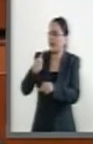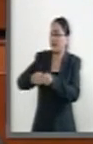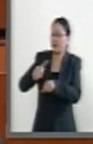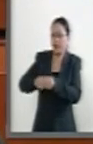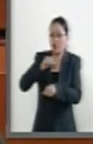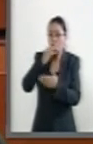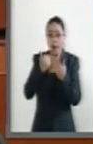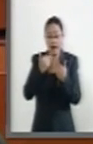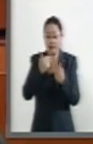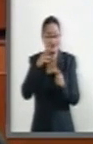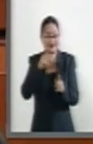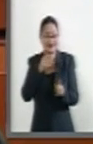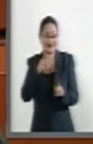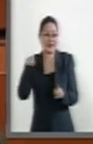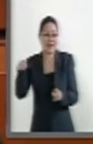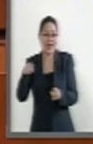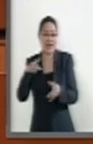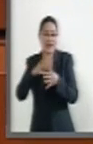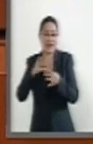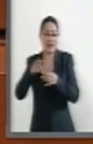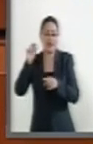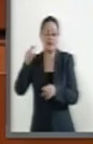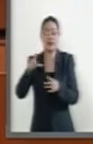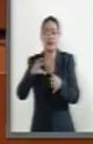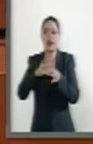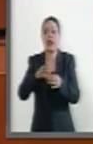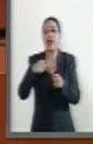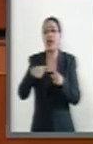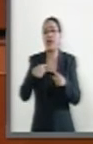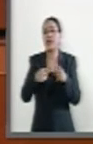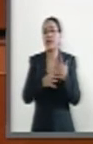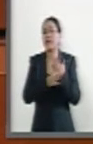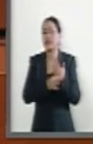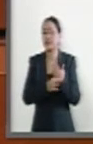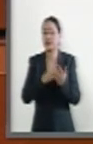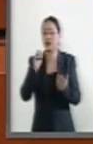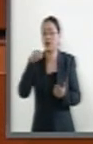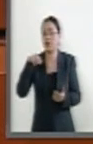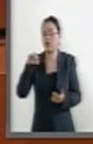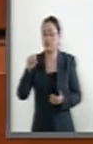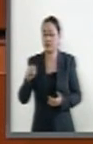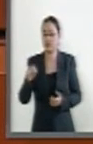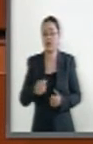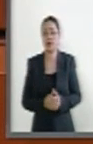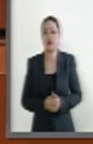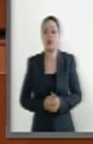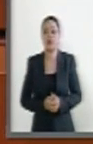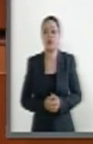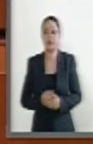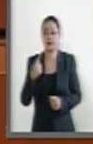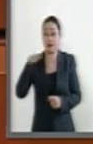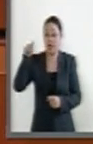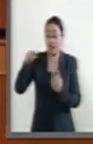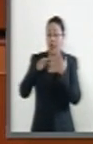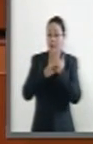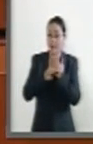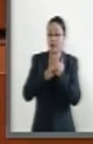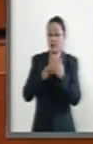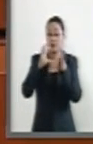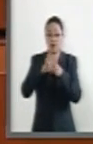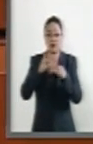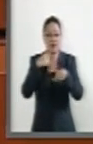enfermedades según la Organización Mundial de la Salud y para el mismo organismo una enfermedad es una